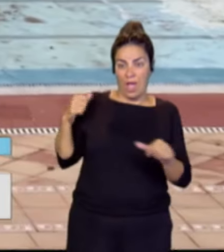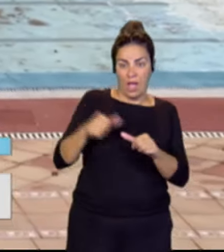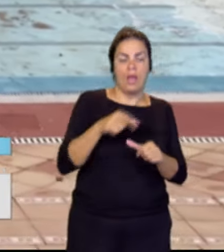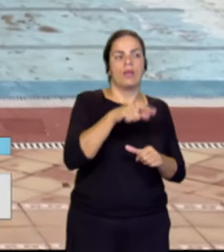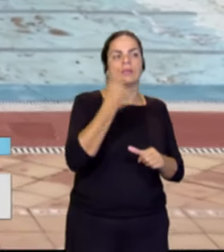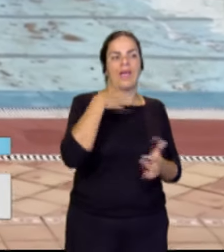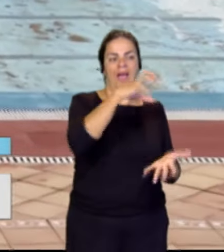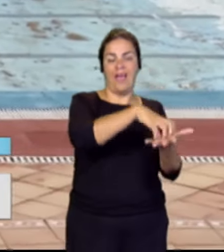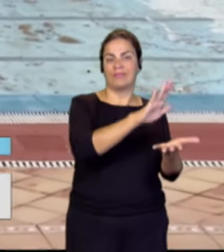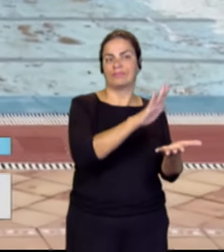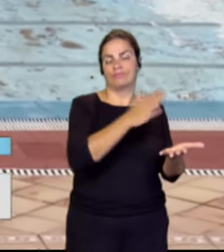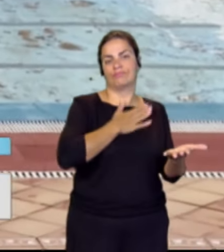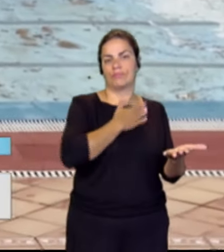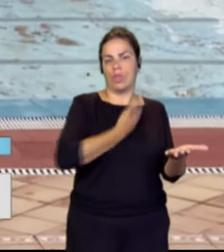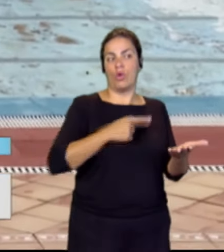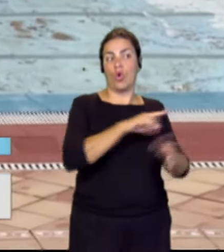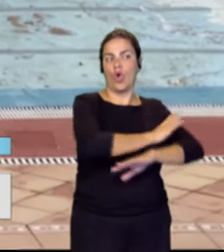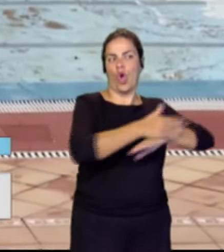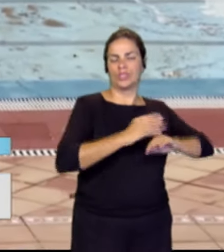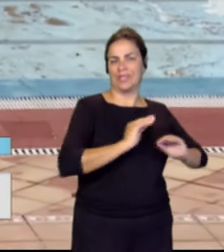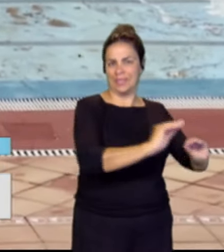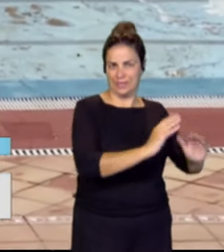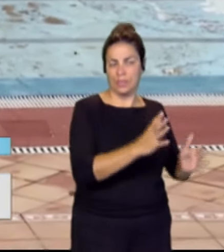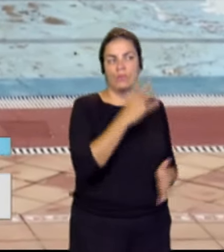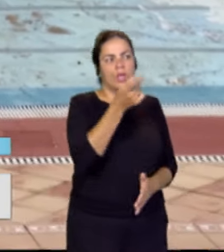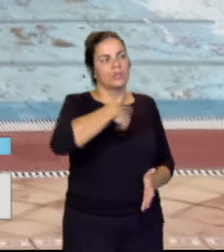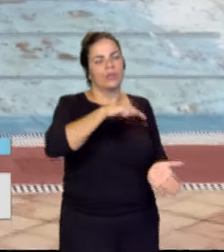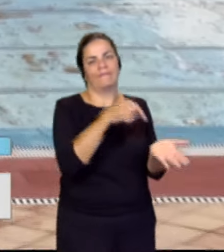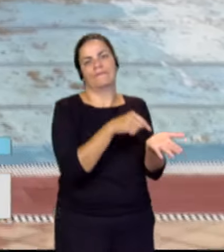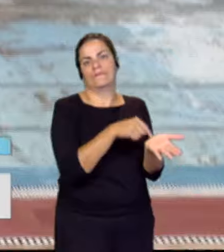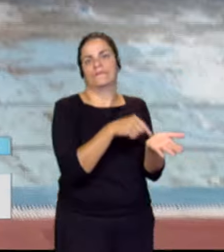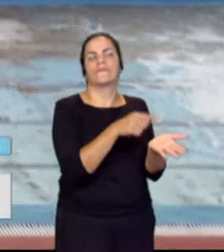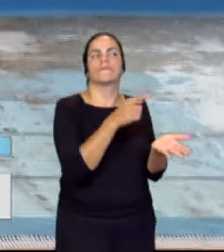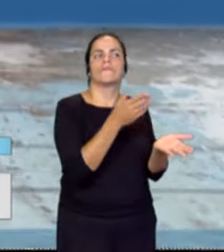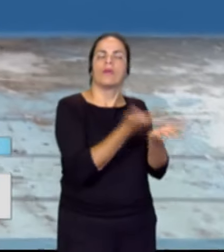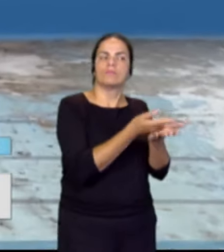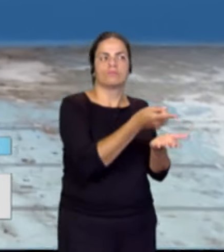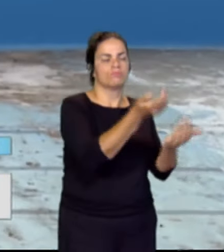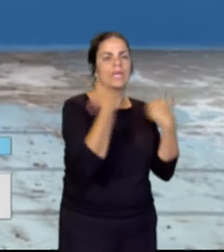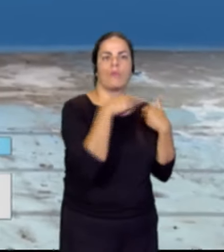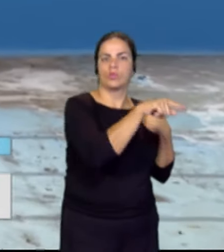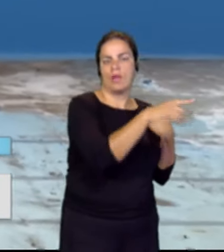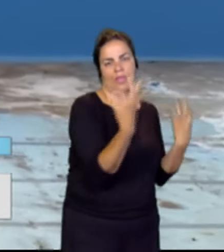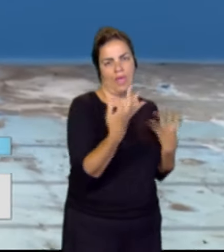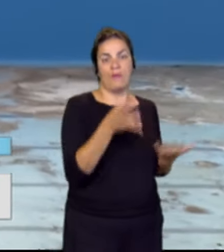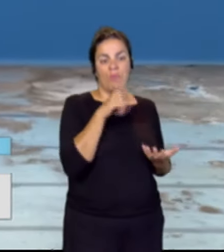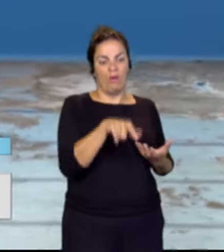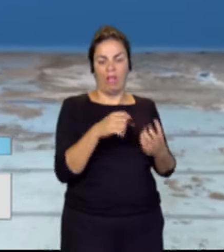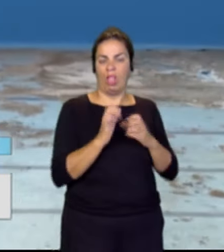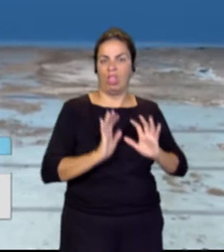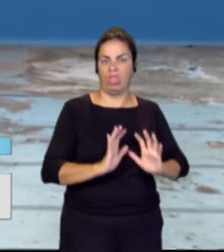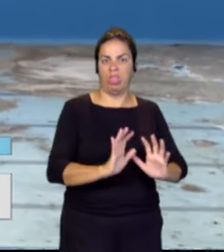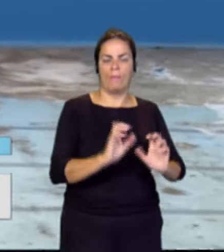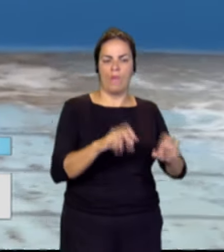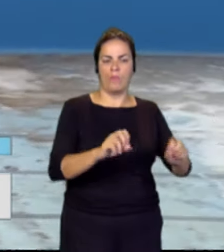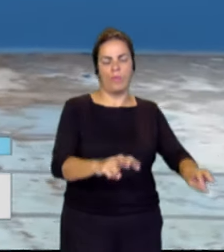pues, ya son titularidad de Costas y, por tanto, les exigimos y les hemos exigido de que se hagan responsables de que este deterioro no vaya